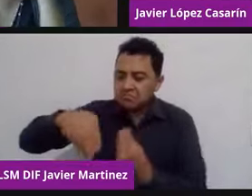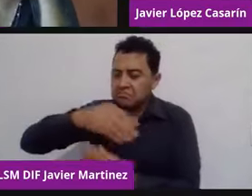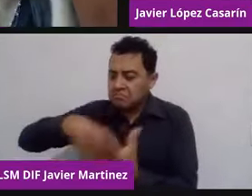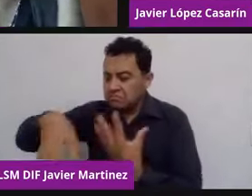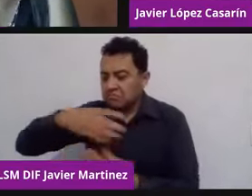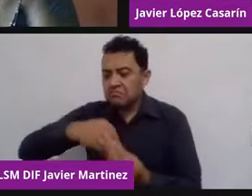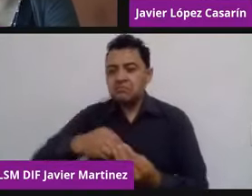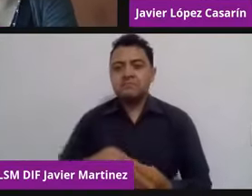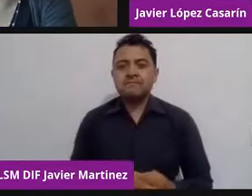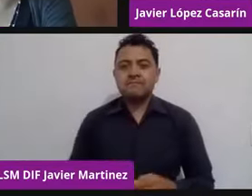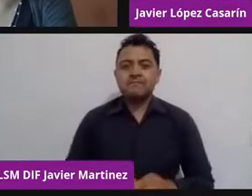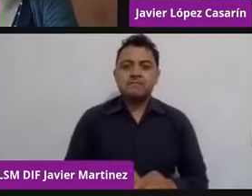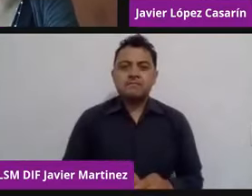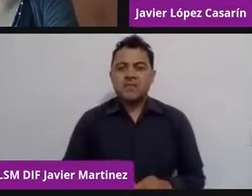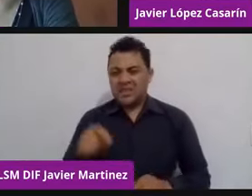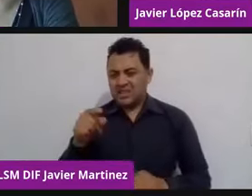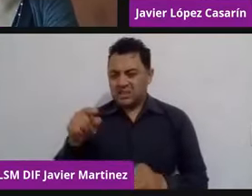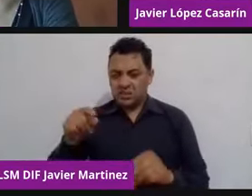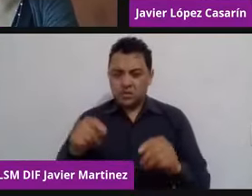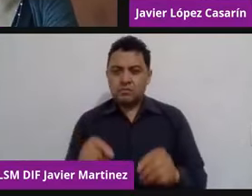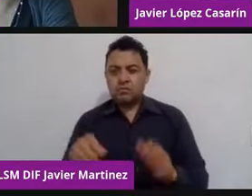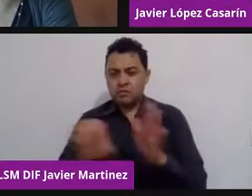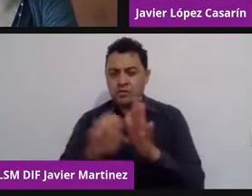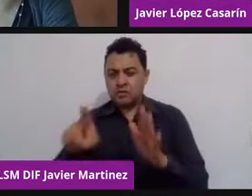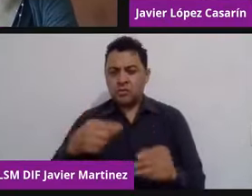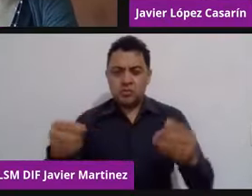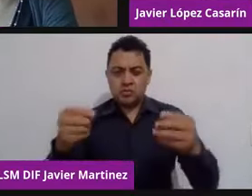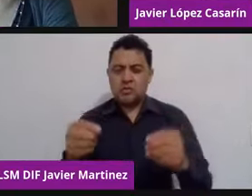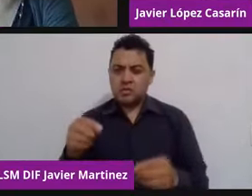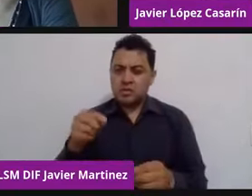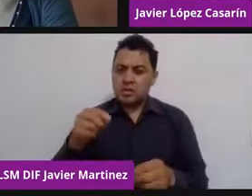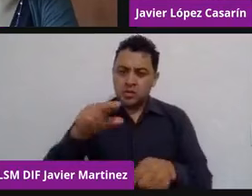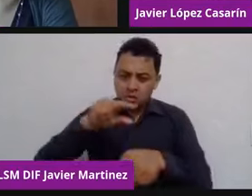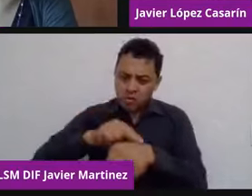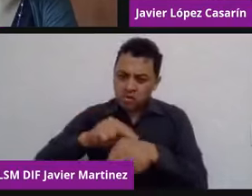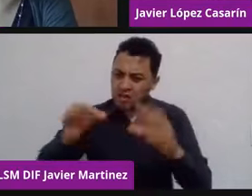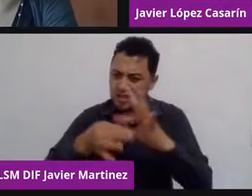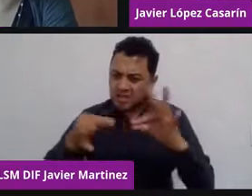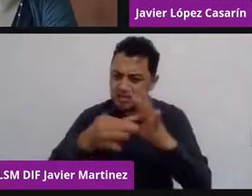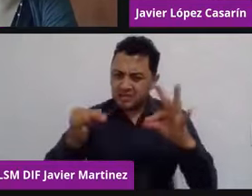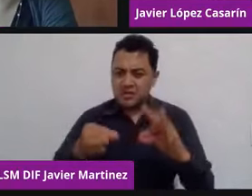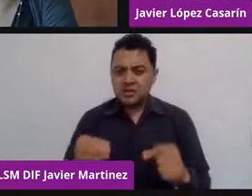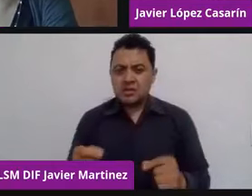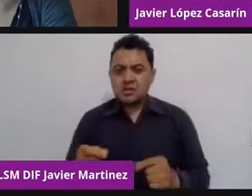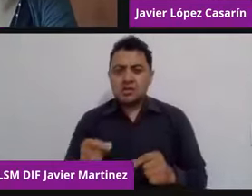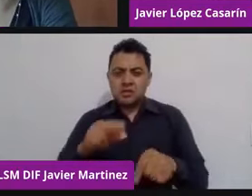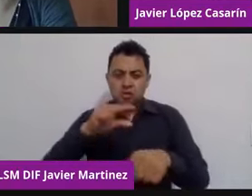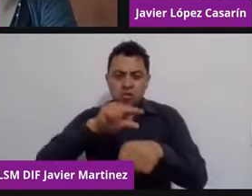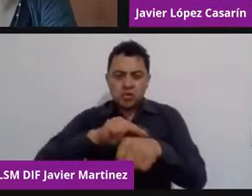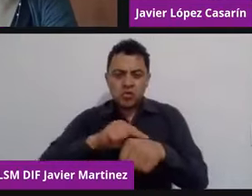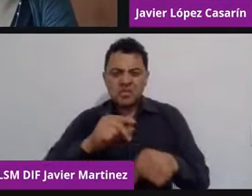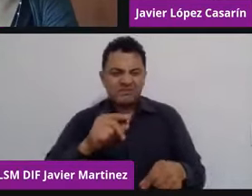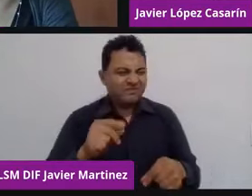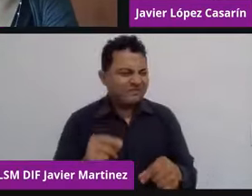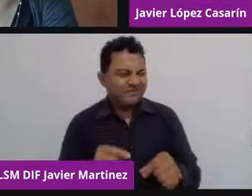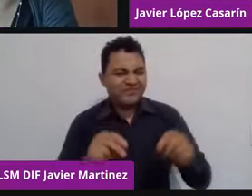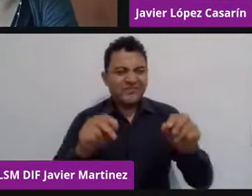claro cómo funciona y cómo se manejaba, y él asegura que es absolutamente